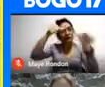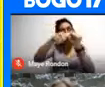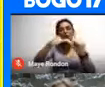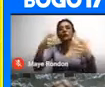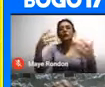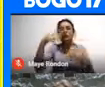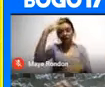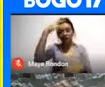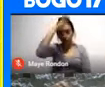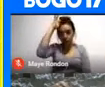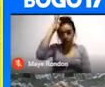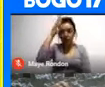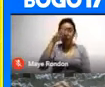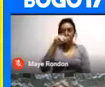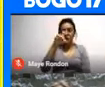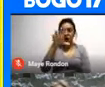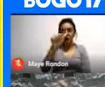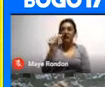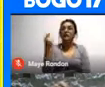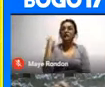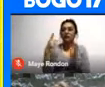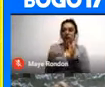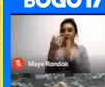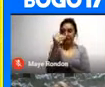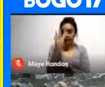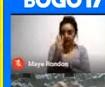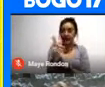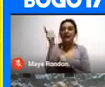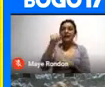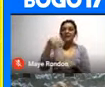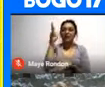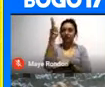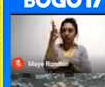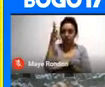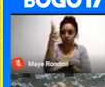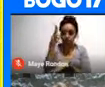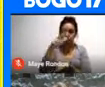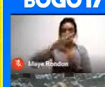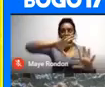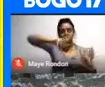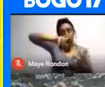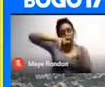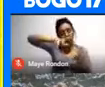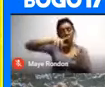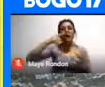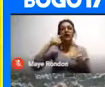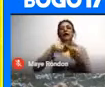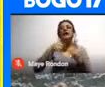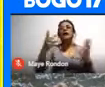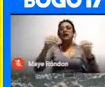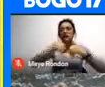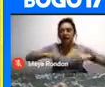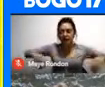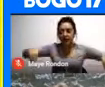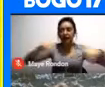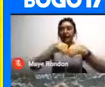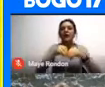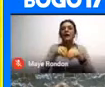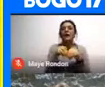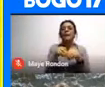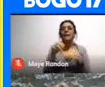de Bogotá Desde el 2012 También es conferencista De geografía sagrada Del territorio ancestral